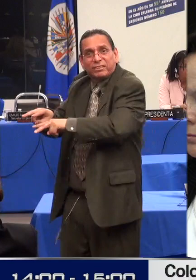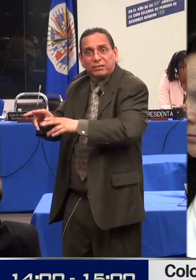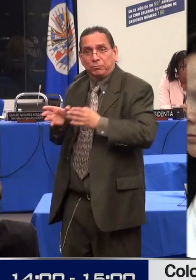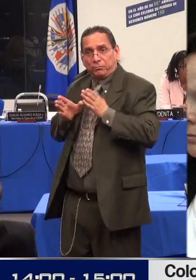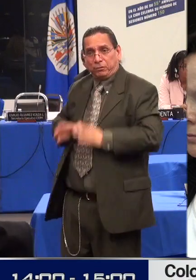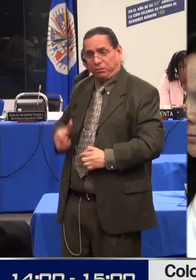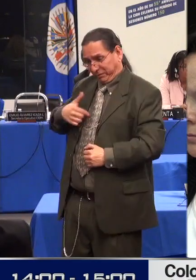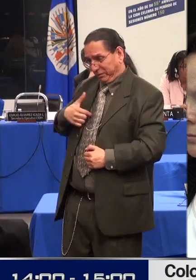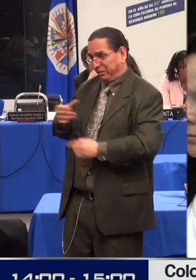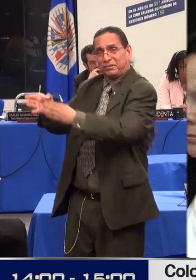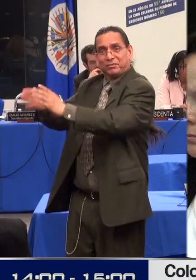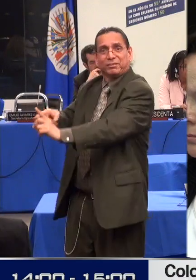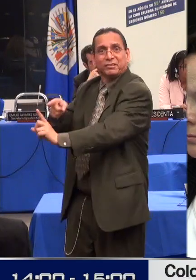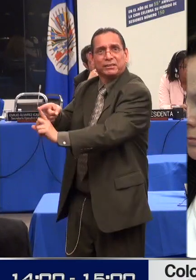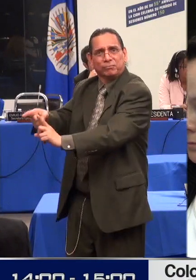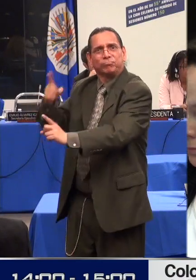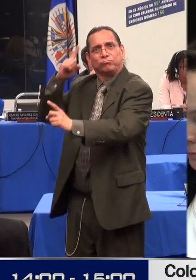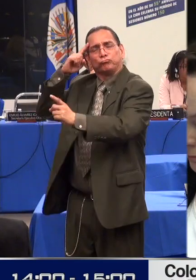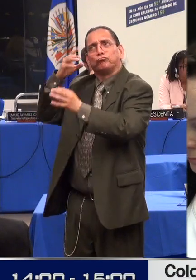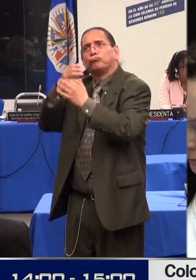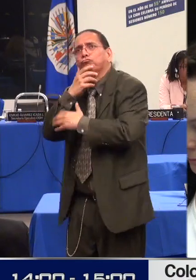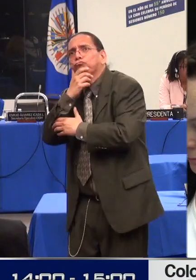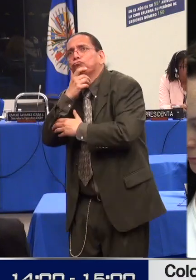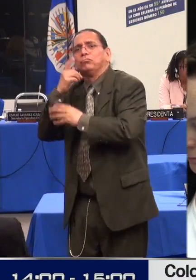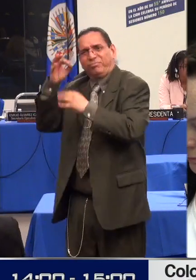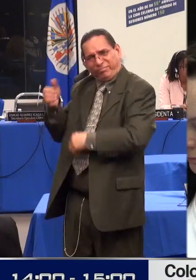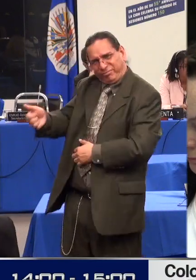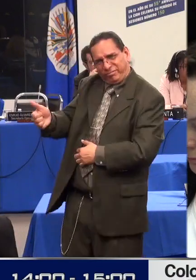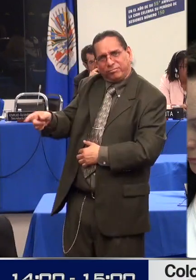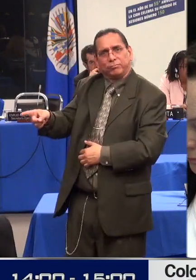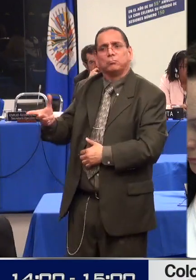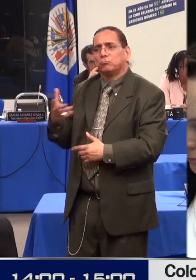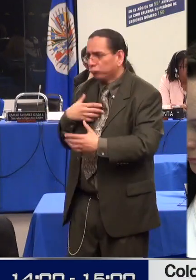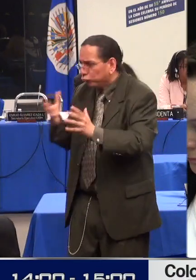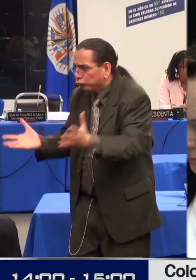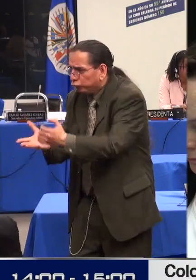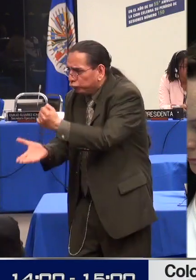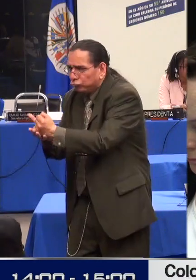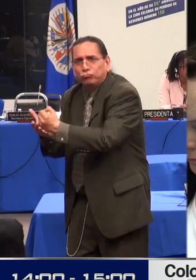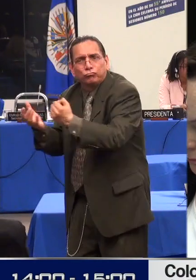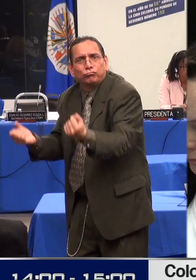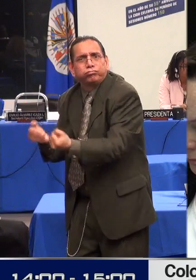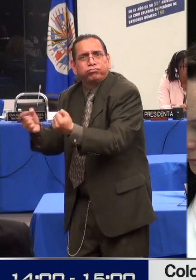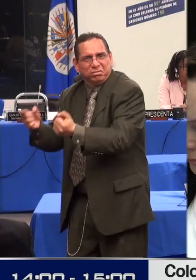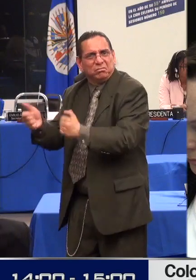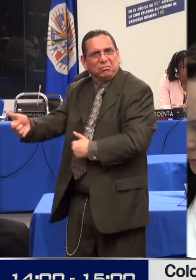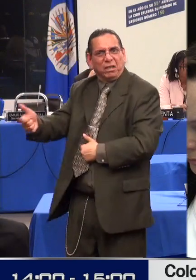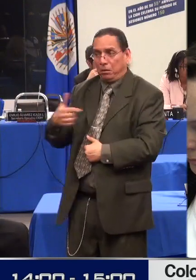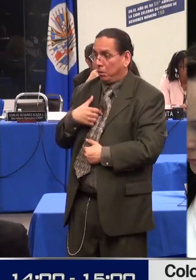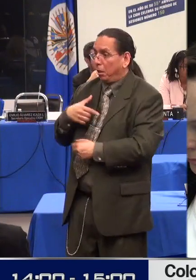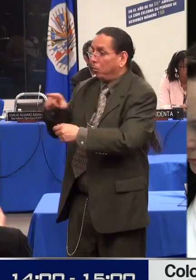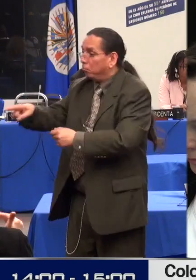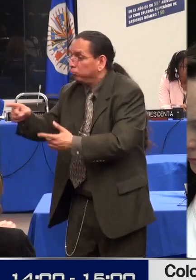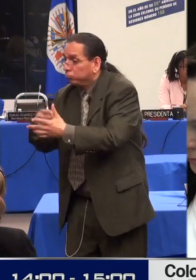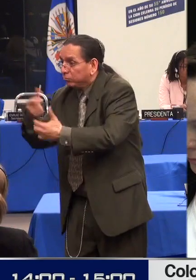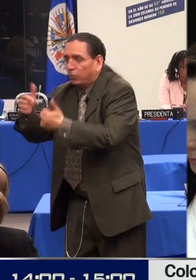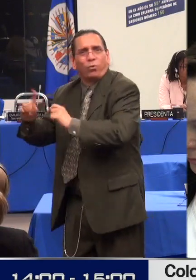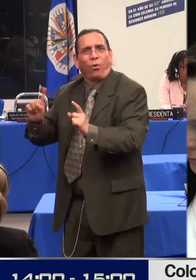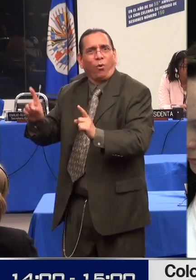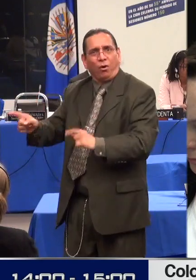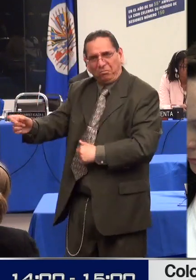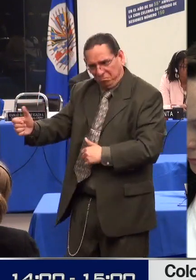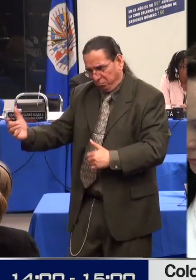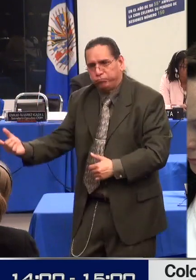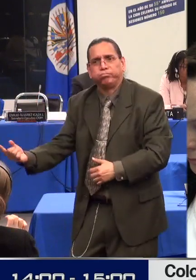conforme lo dispuesto en el artículo 12 de la citada Convención. Esta manifestación legal impone a las autoridades la necesidad de